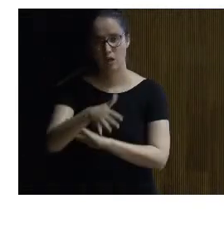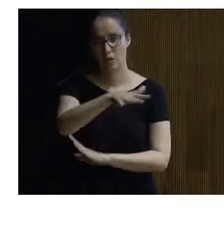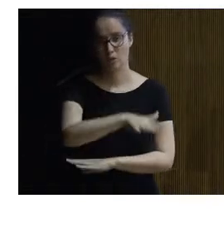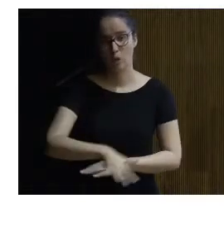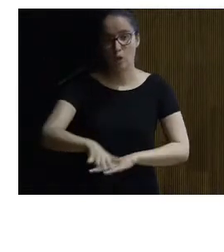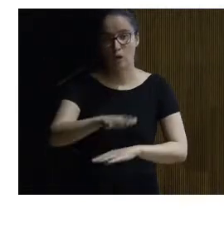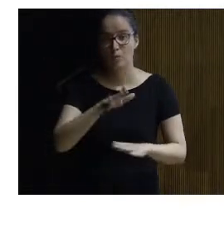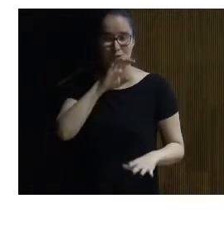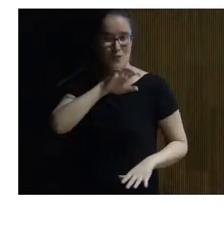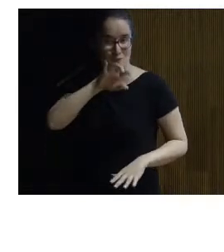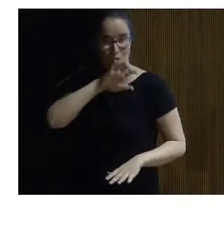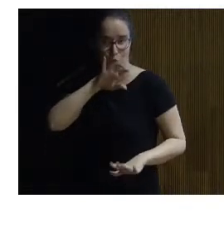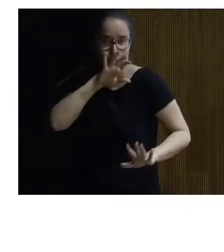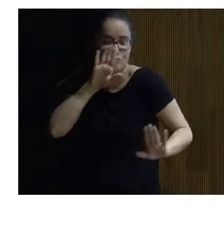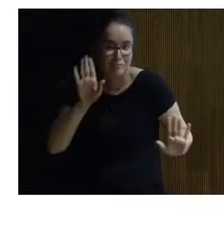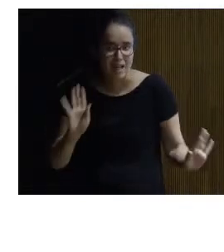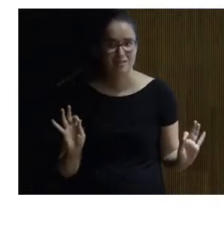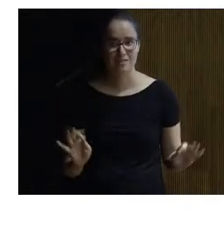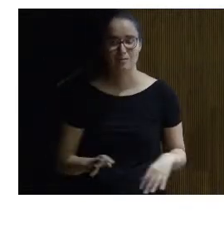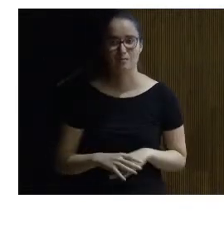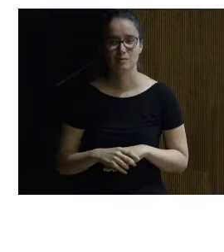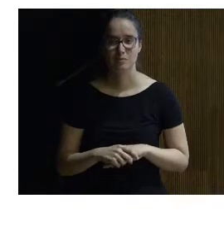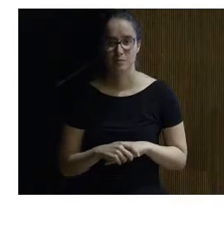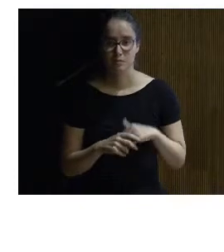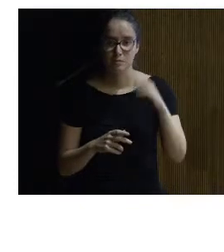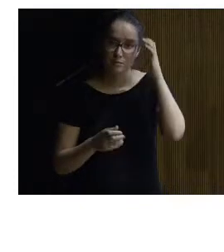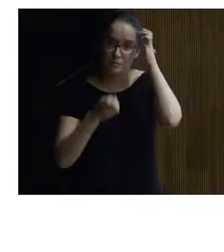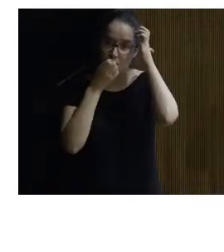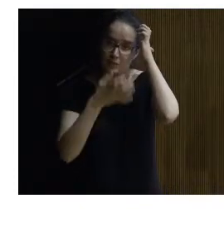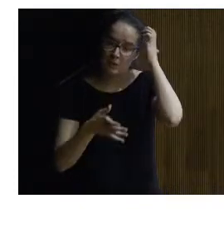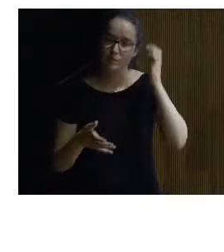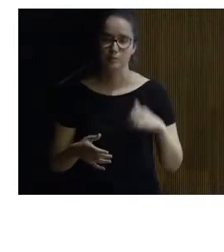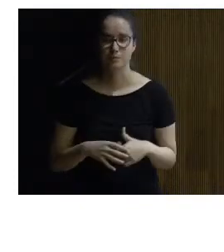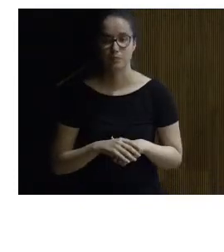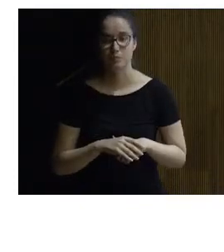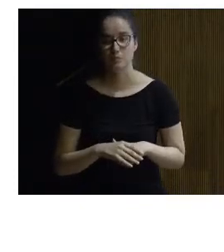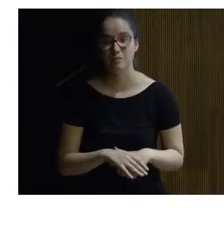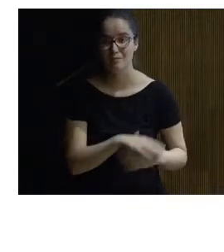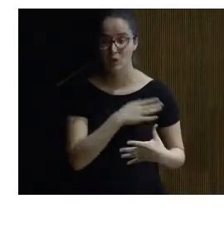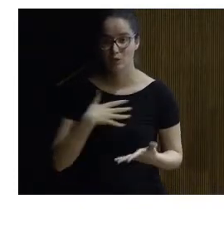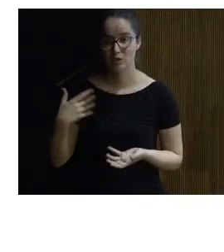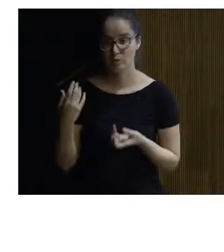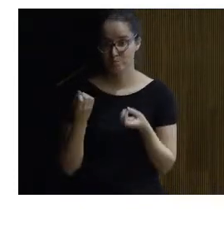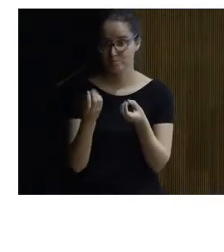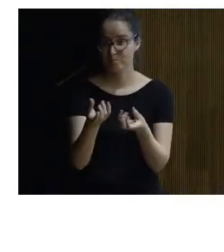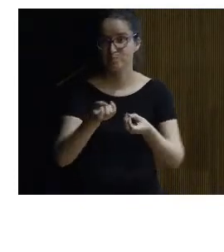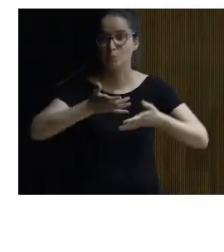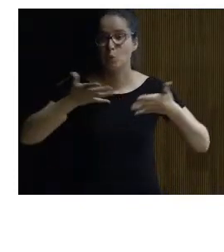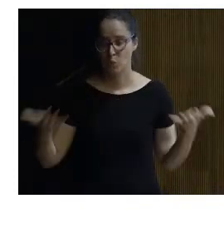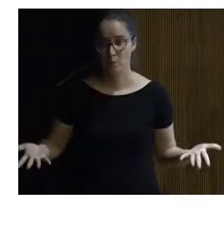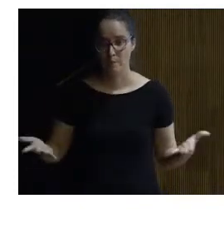pues bueno curioso cuando menos nos ofrece ¿no? bien lo que os quiero comentar con todo esto es